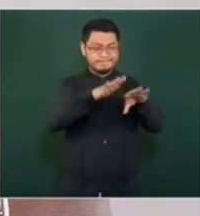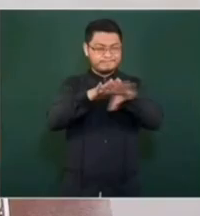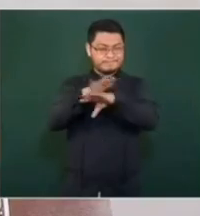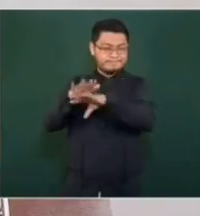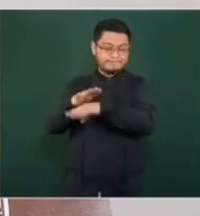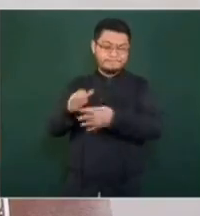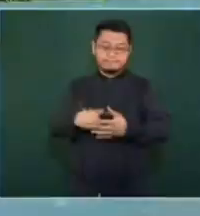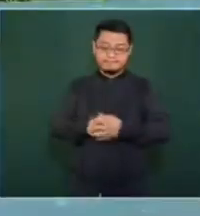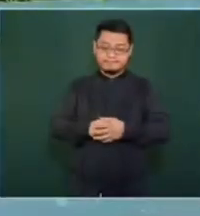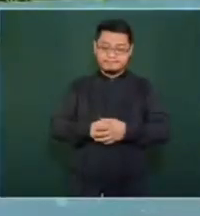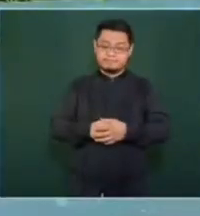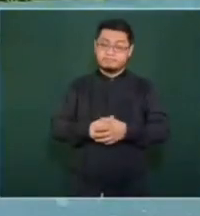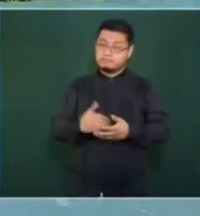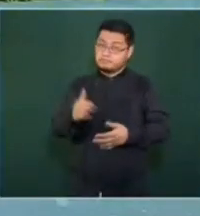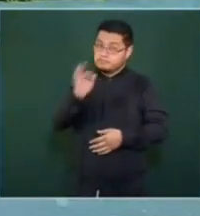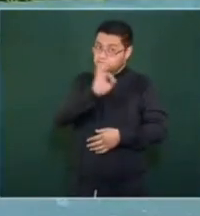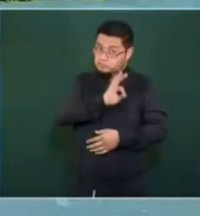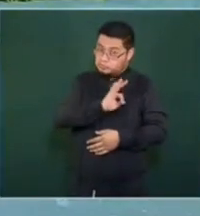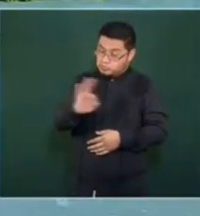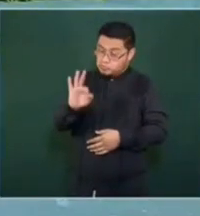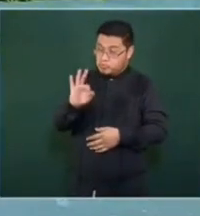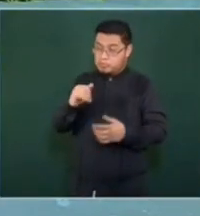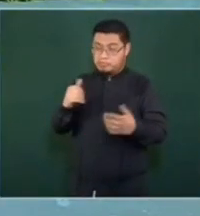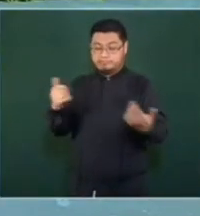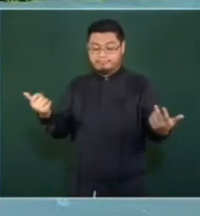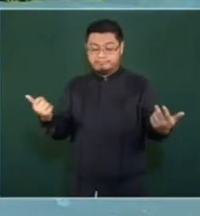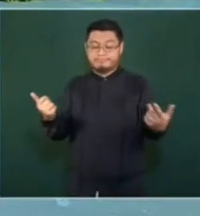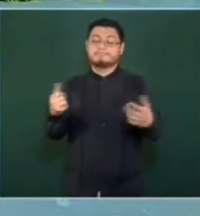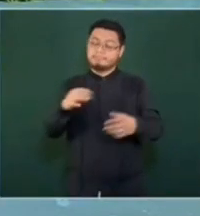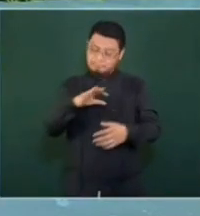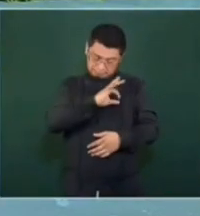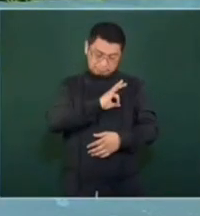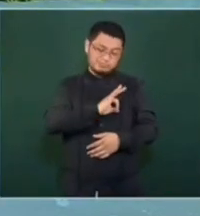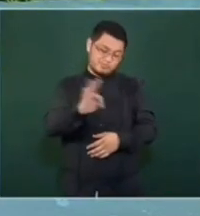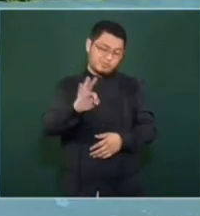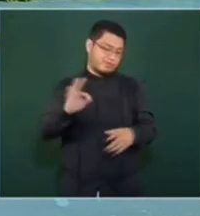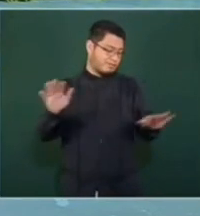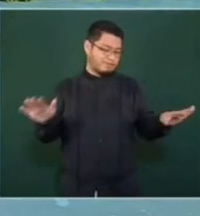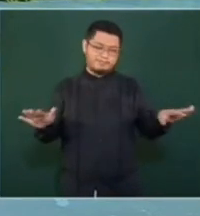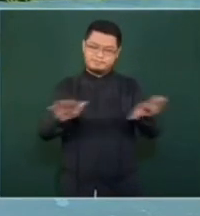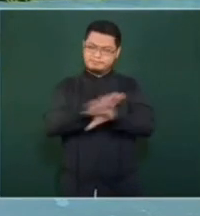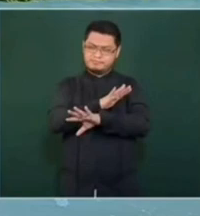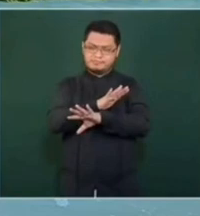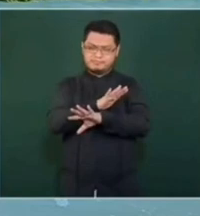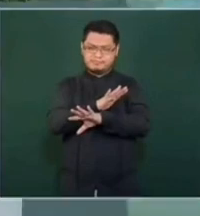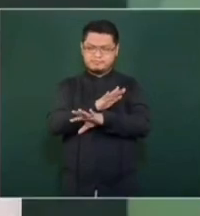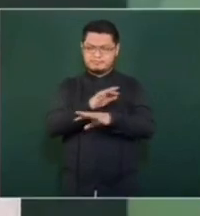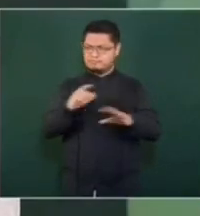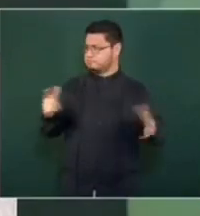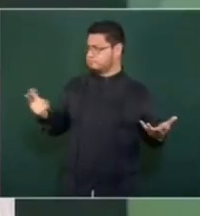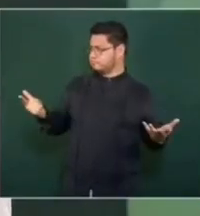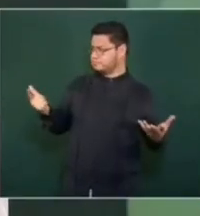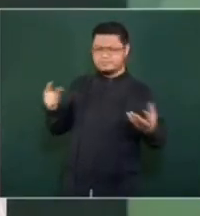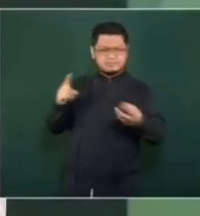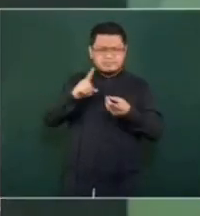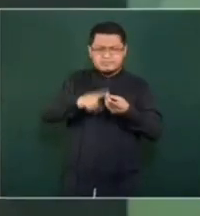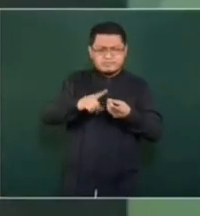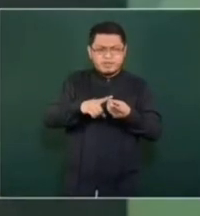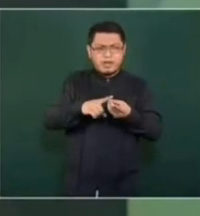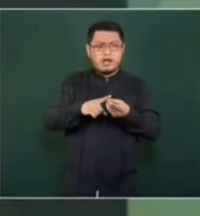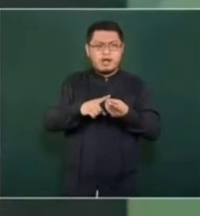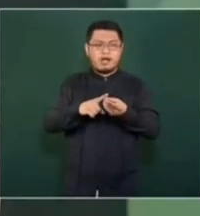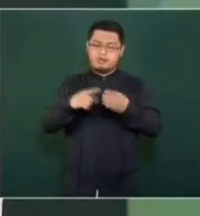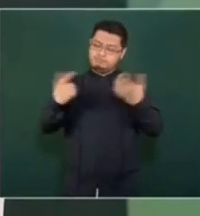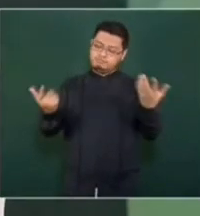se pueden dar desde adentro, los